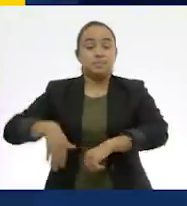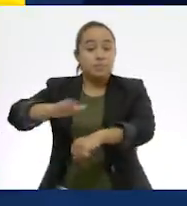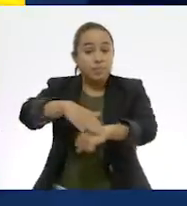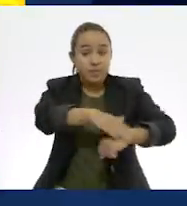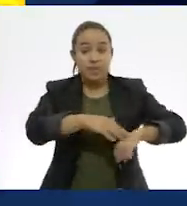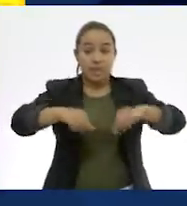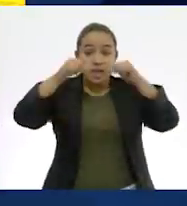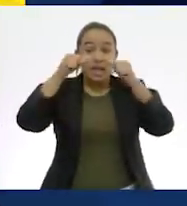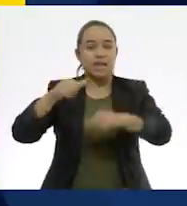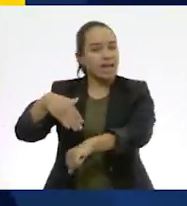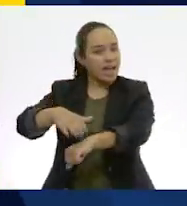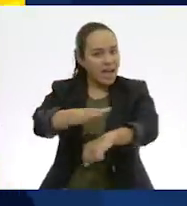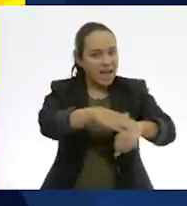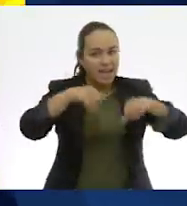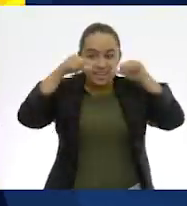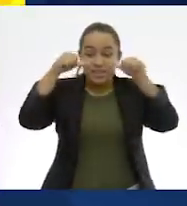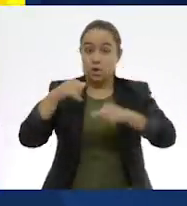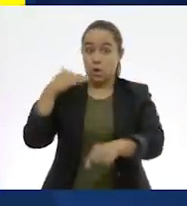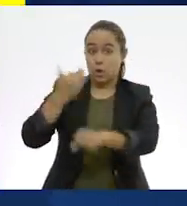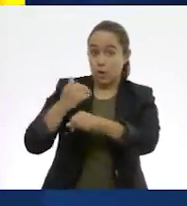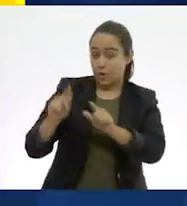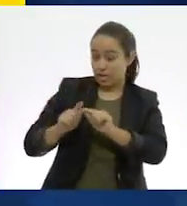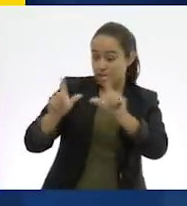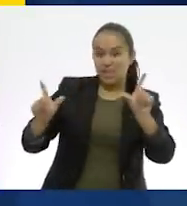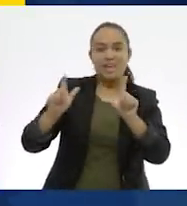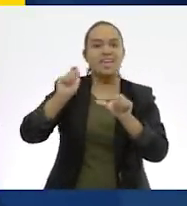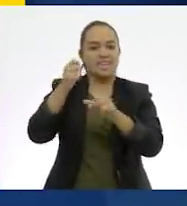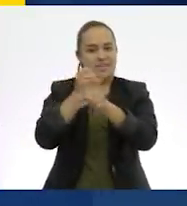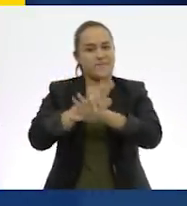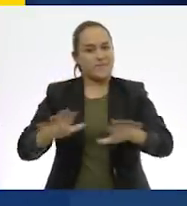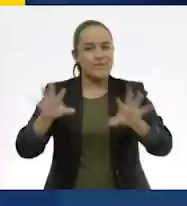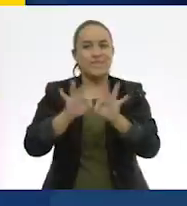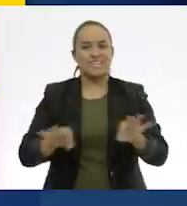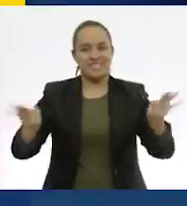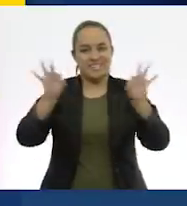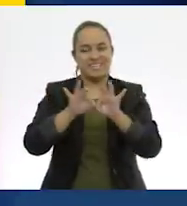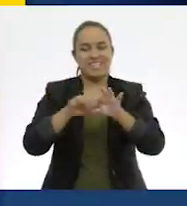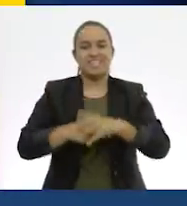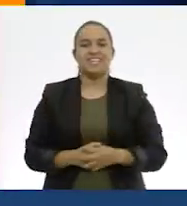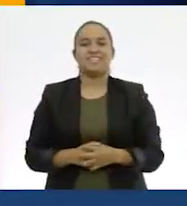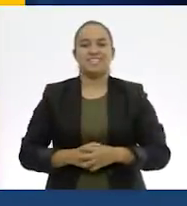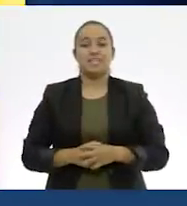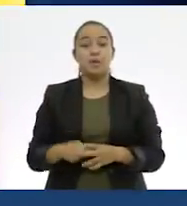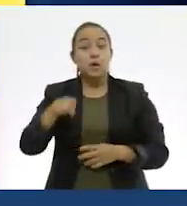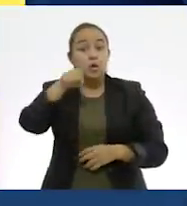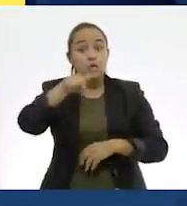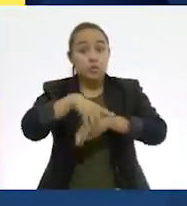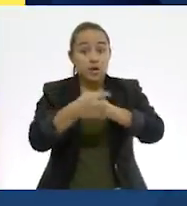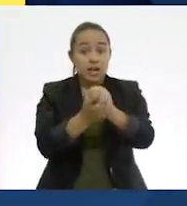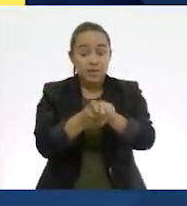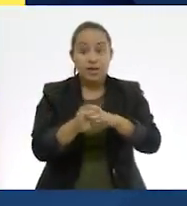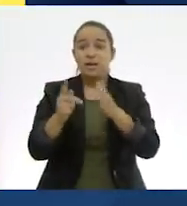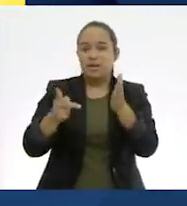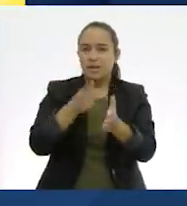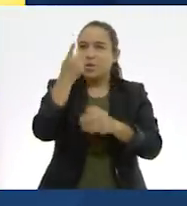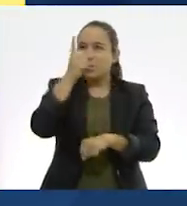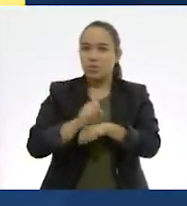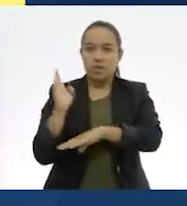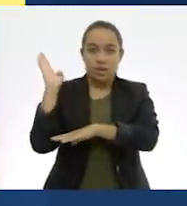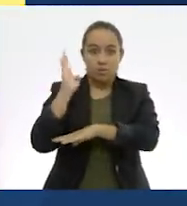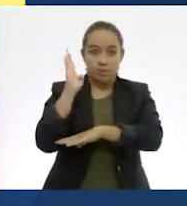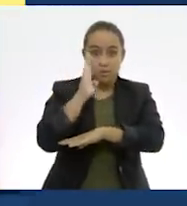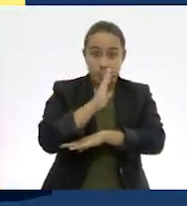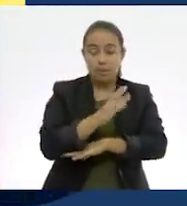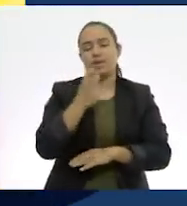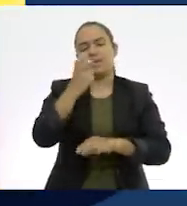¡Atención! ¡Atención! A continuación, información importante. Lavarnos las manos varias veces al día